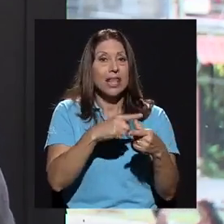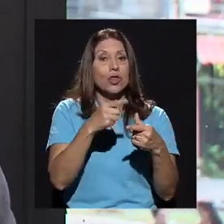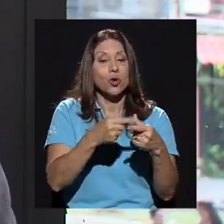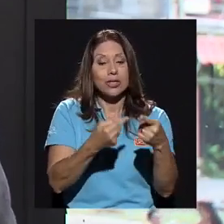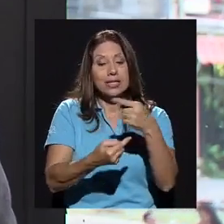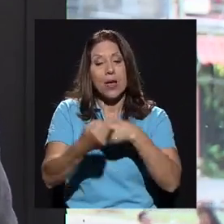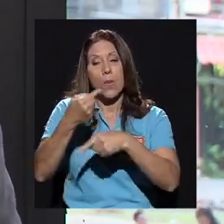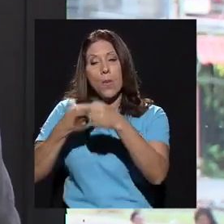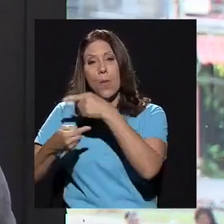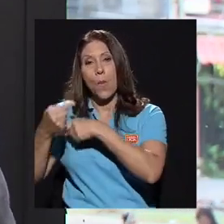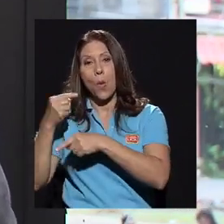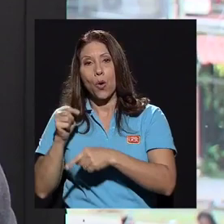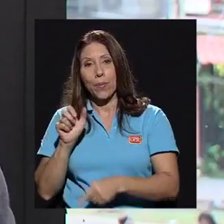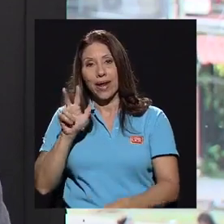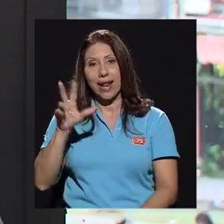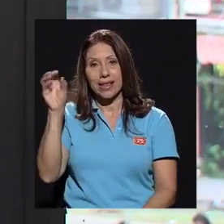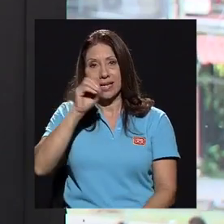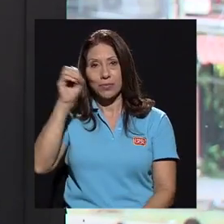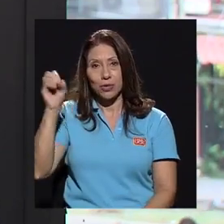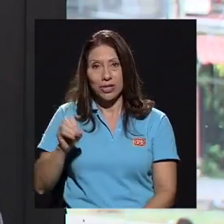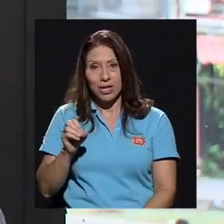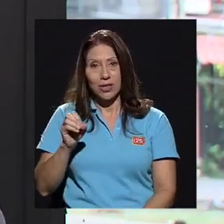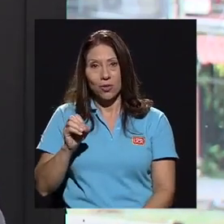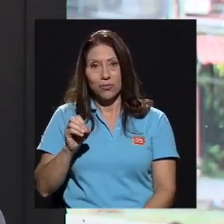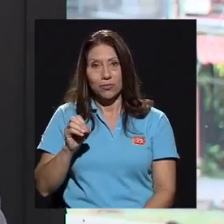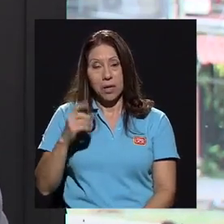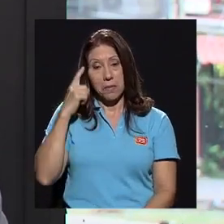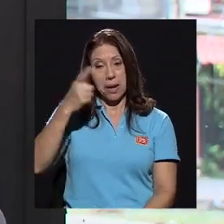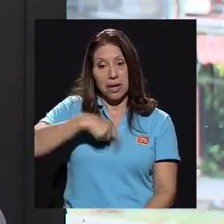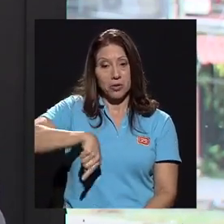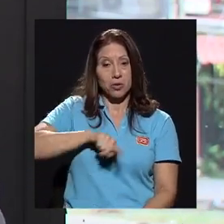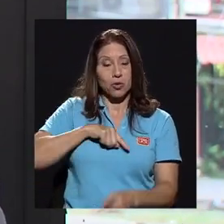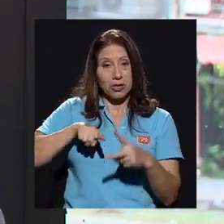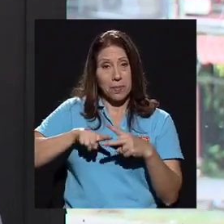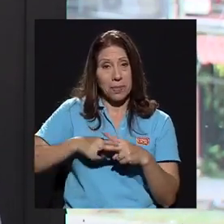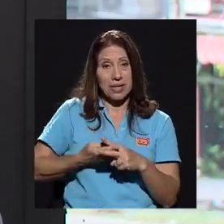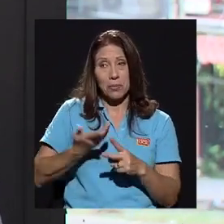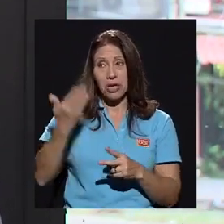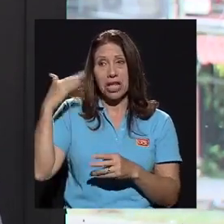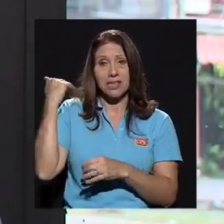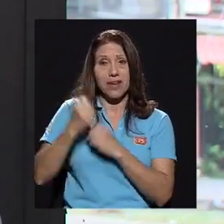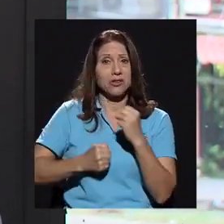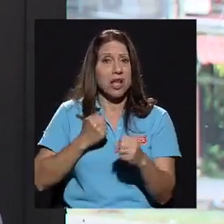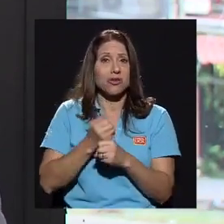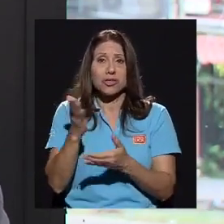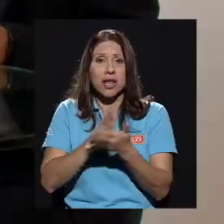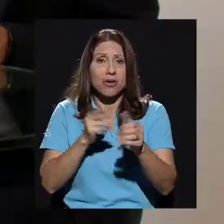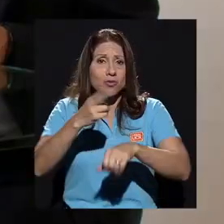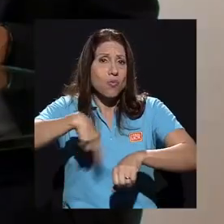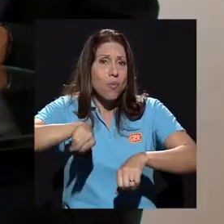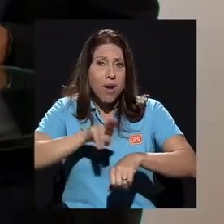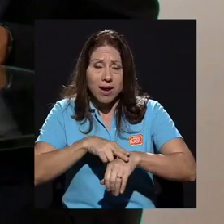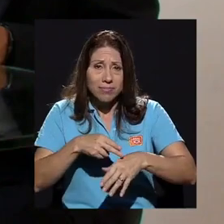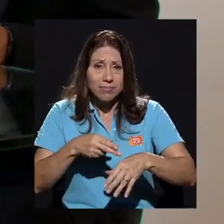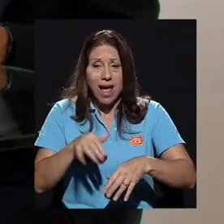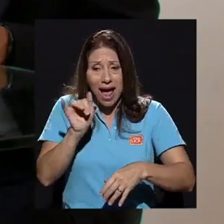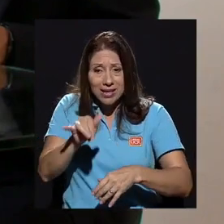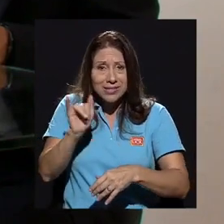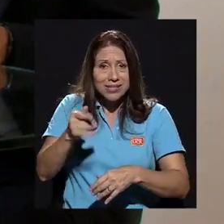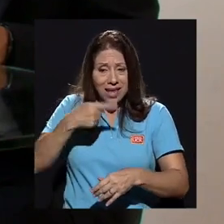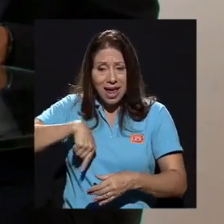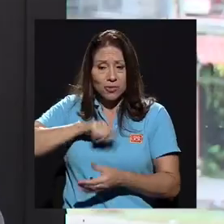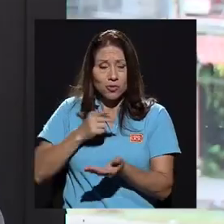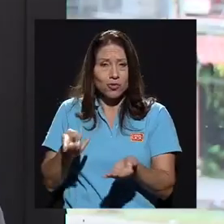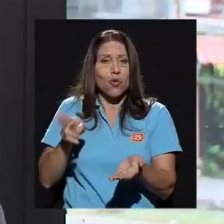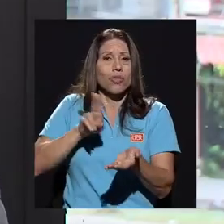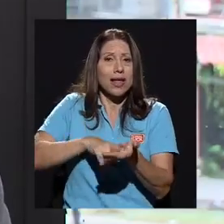en realidad, para los que empezamos hace varios años, es lo más normal del caso. Así fuimos contratados al